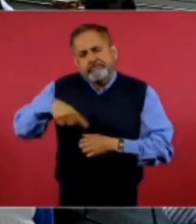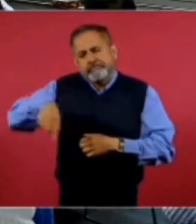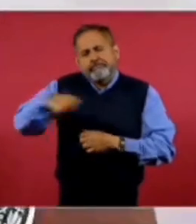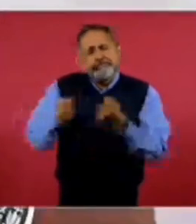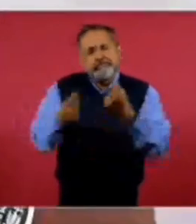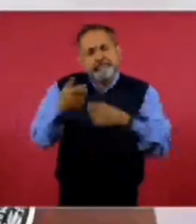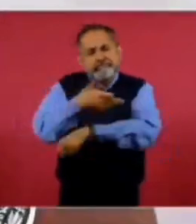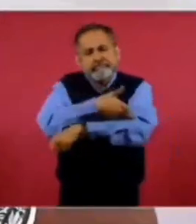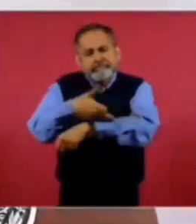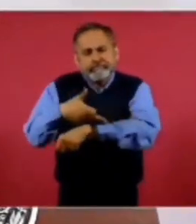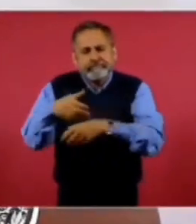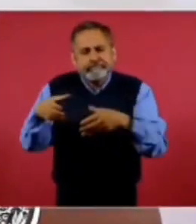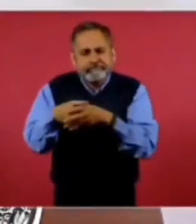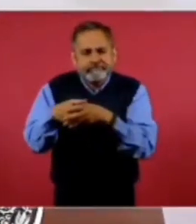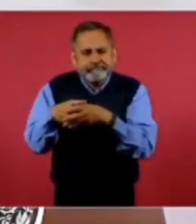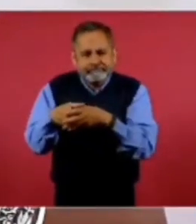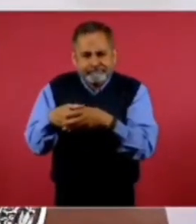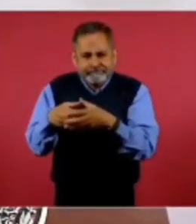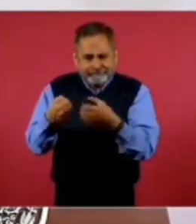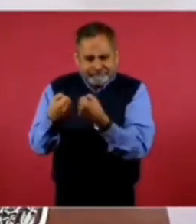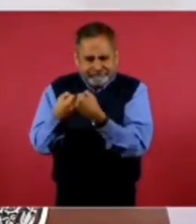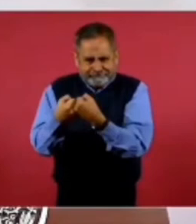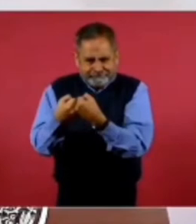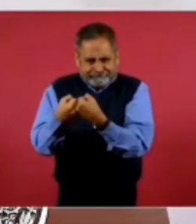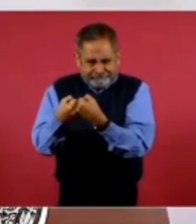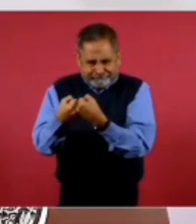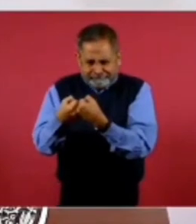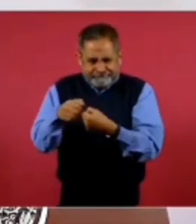viven en la zona fronteriza,